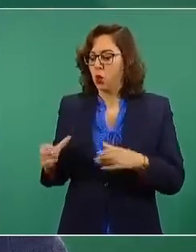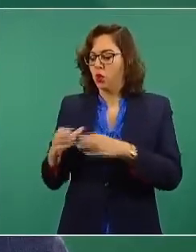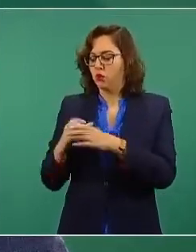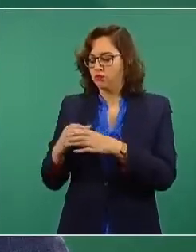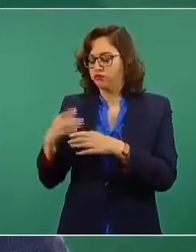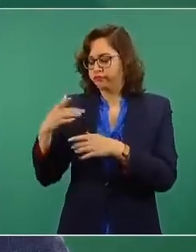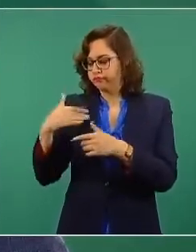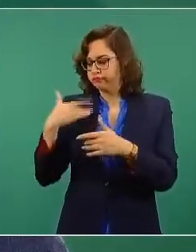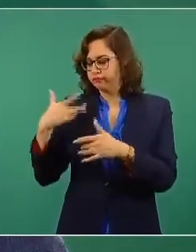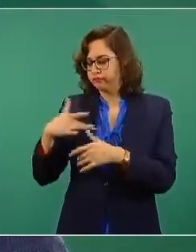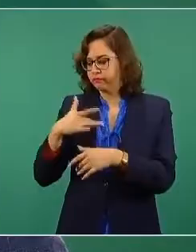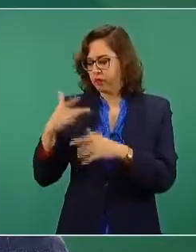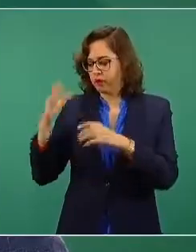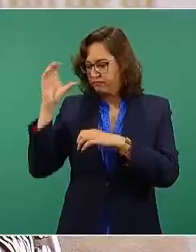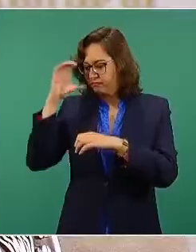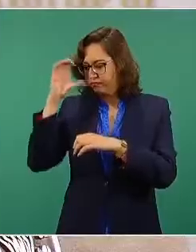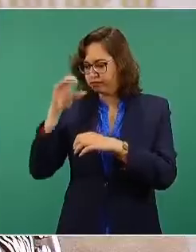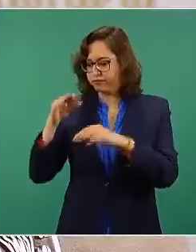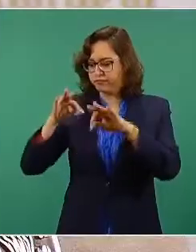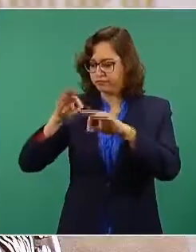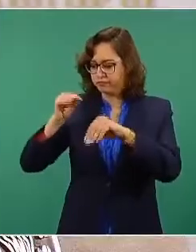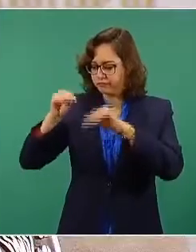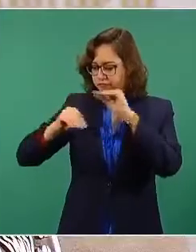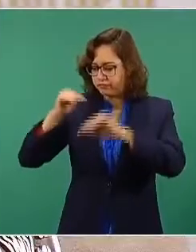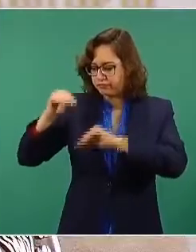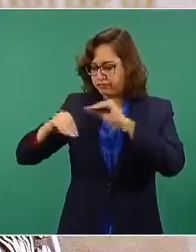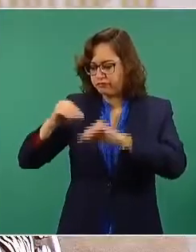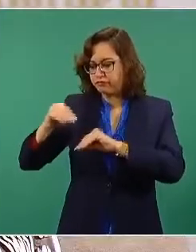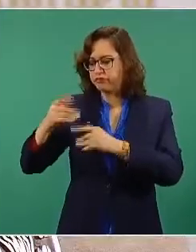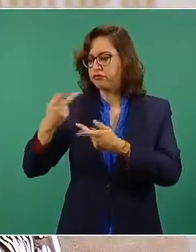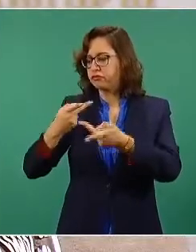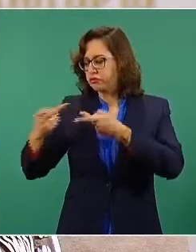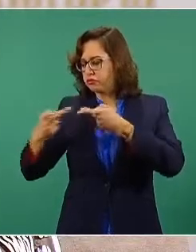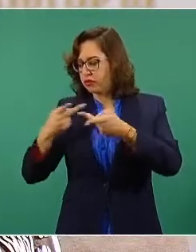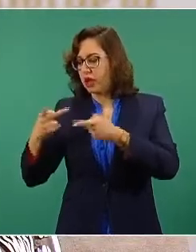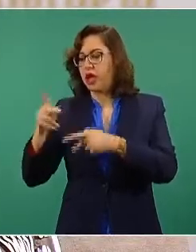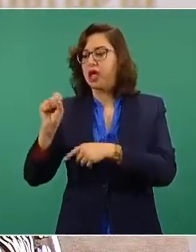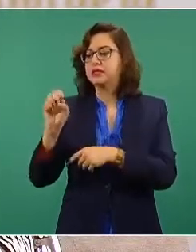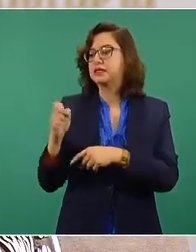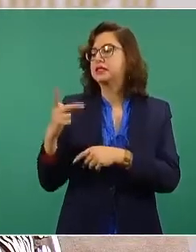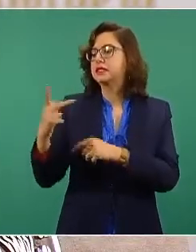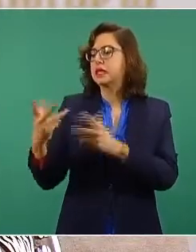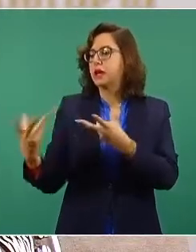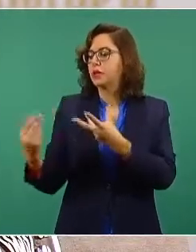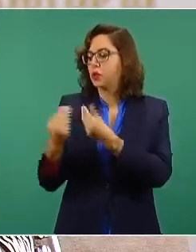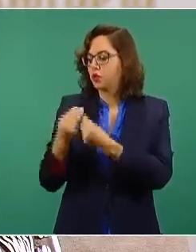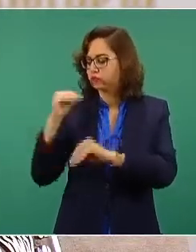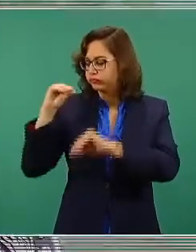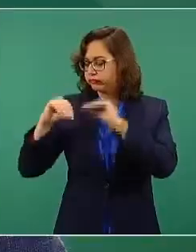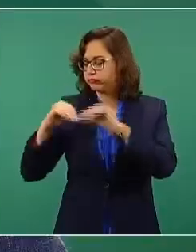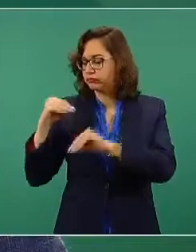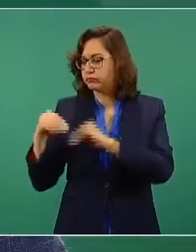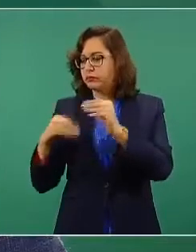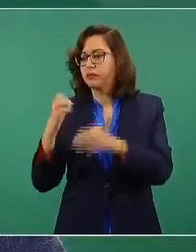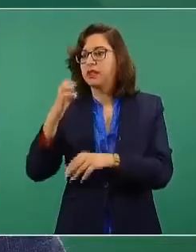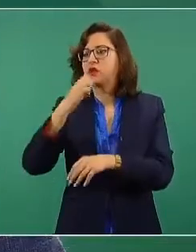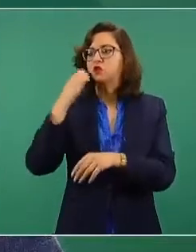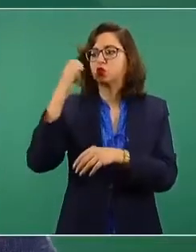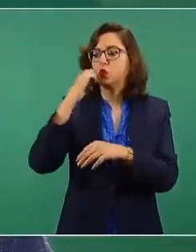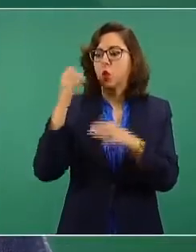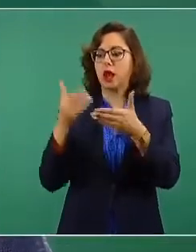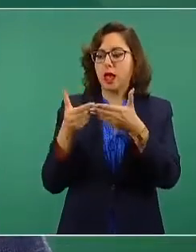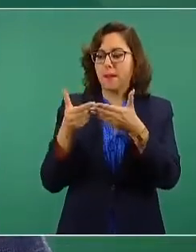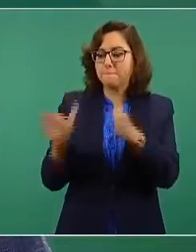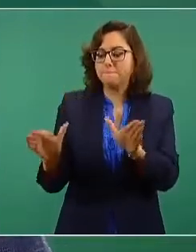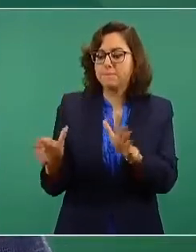Pública, afinando la estrategia de apertura de las escuelas. Tenemos la responsabilidad de minimizar la